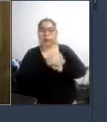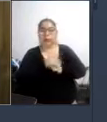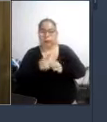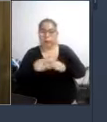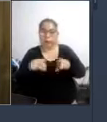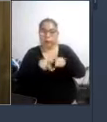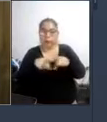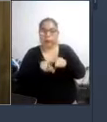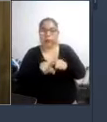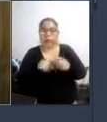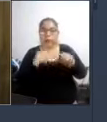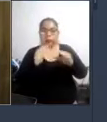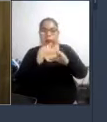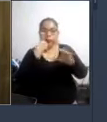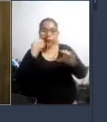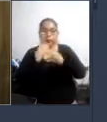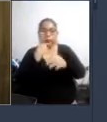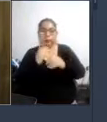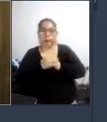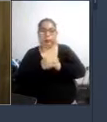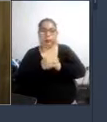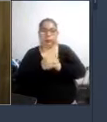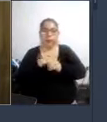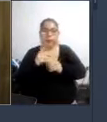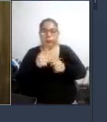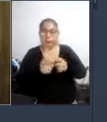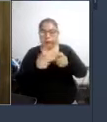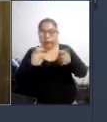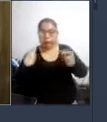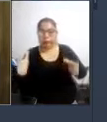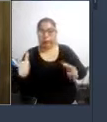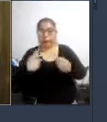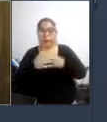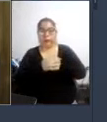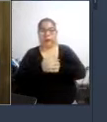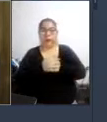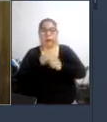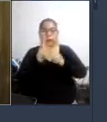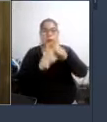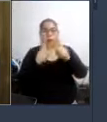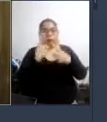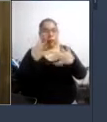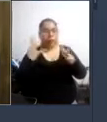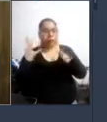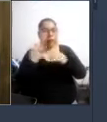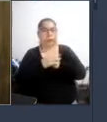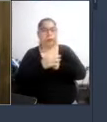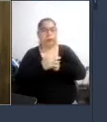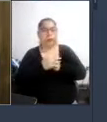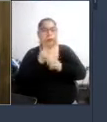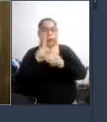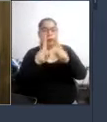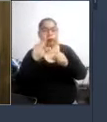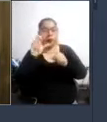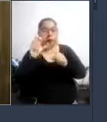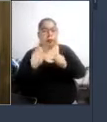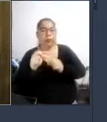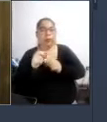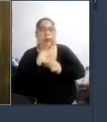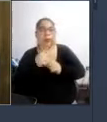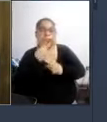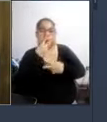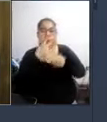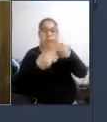a las unidades de transporte en su inmensa mayoría estas carecen de los equipos y elementos mínimos para atender a las